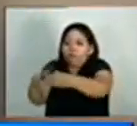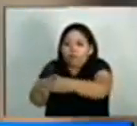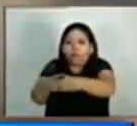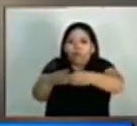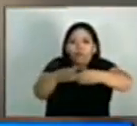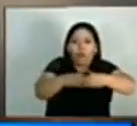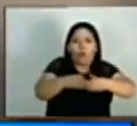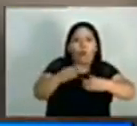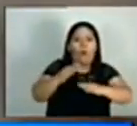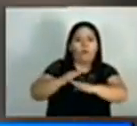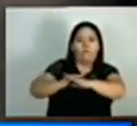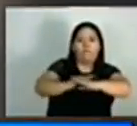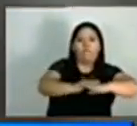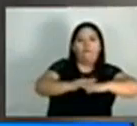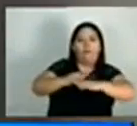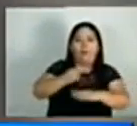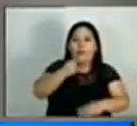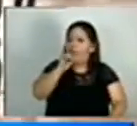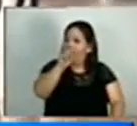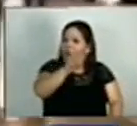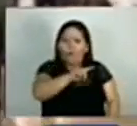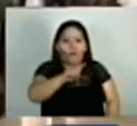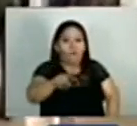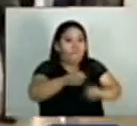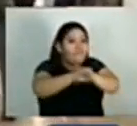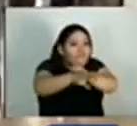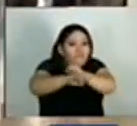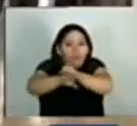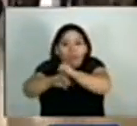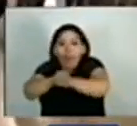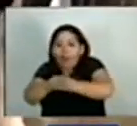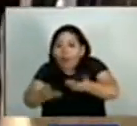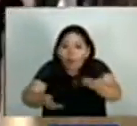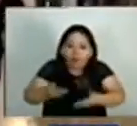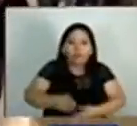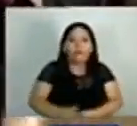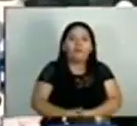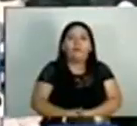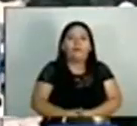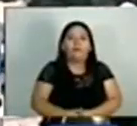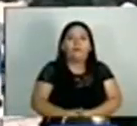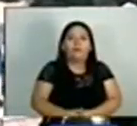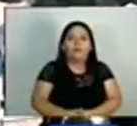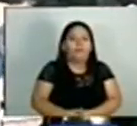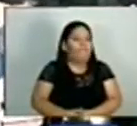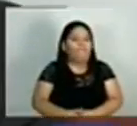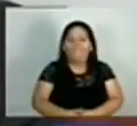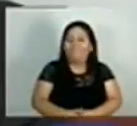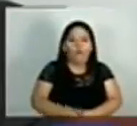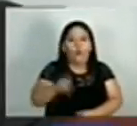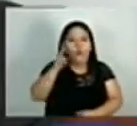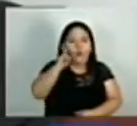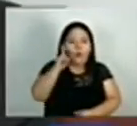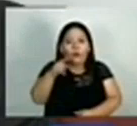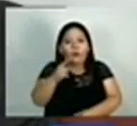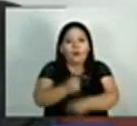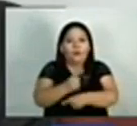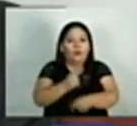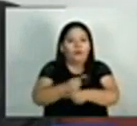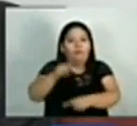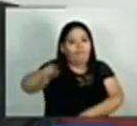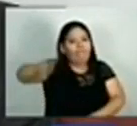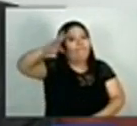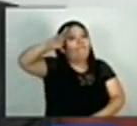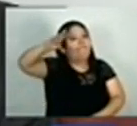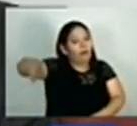Gaza como escudo y acusó al gobierno de hacer una campaña mediática deshonesta. Es absurdo y son mentiras, sobre